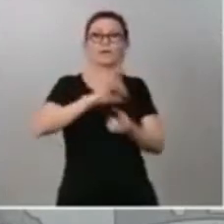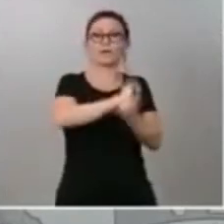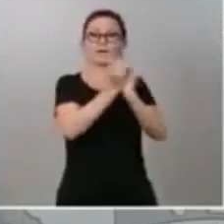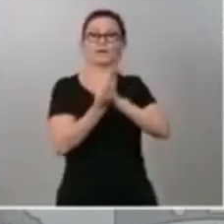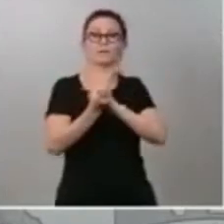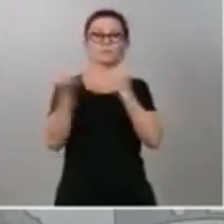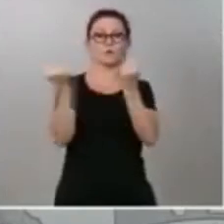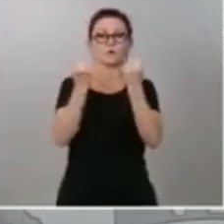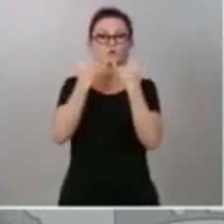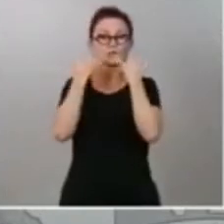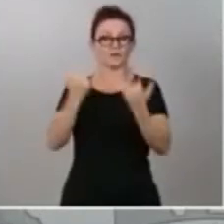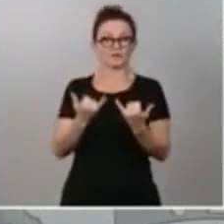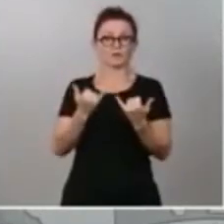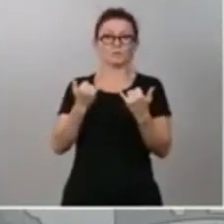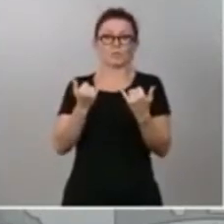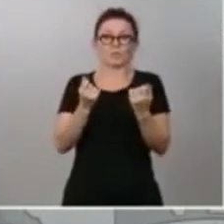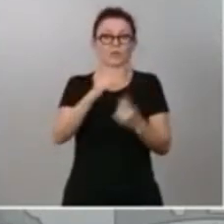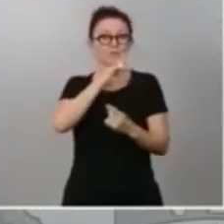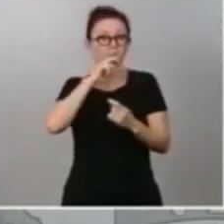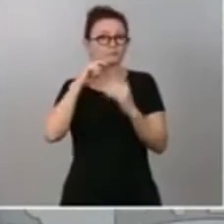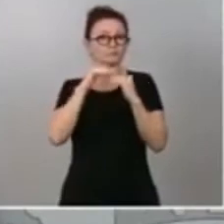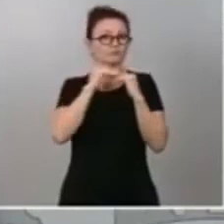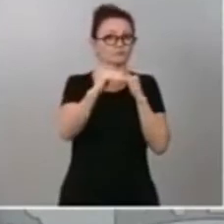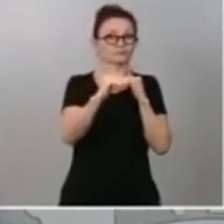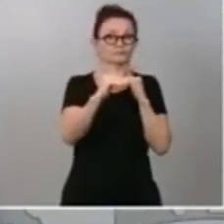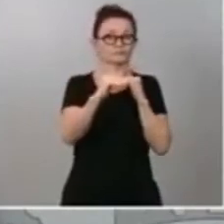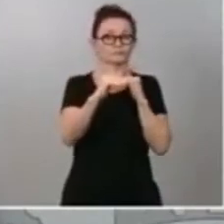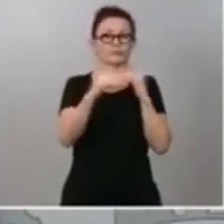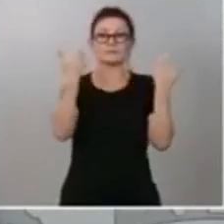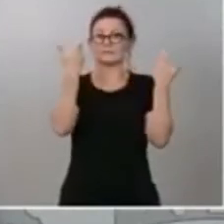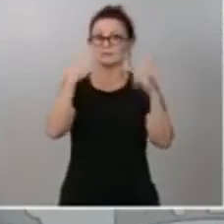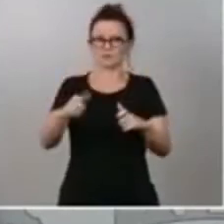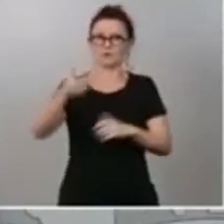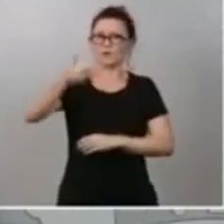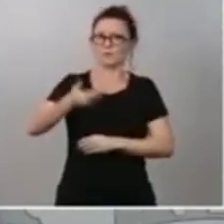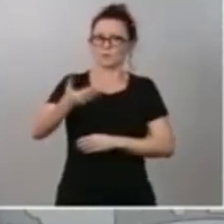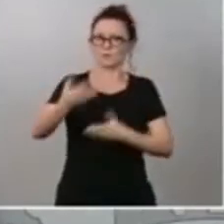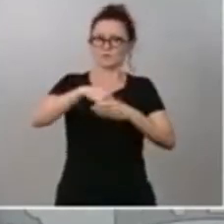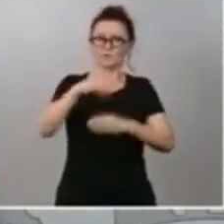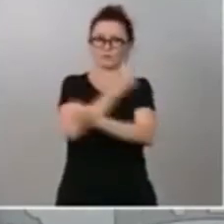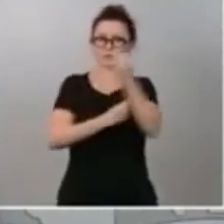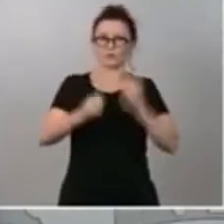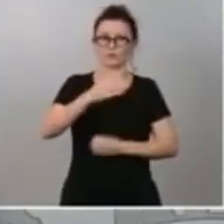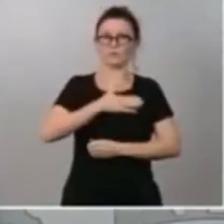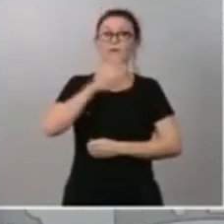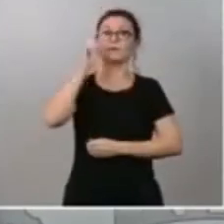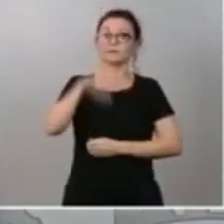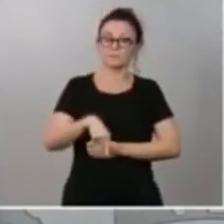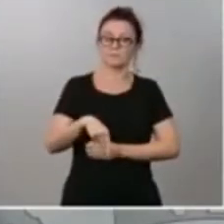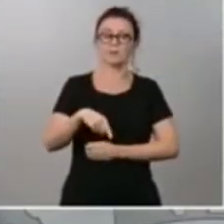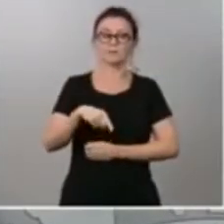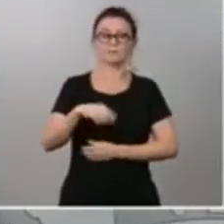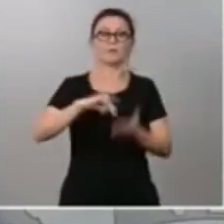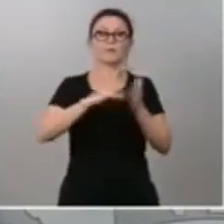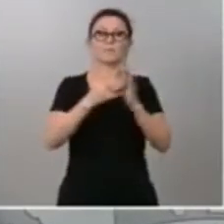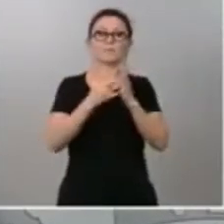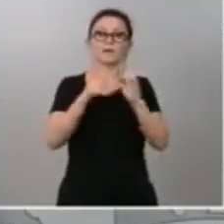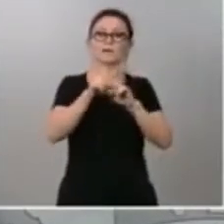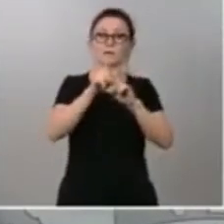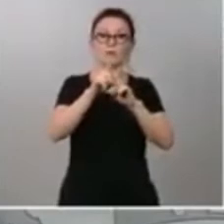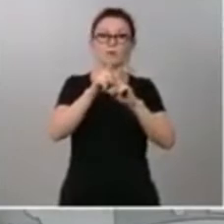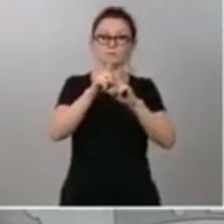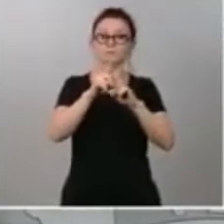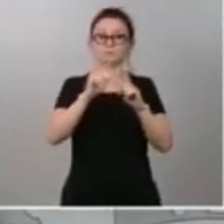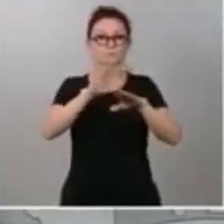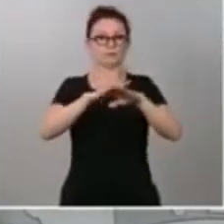sostenibilidad y competitividad a este importante sector de nuestra economía. Y el plan de choque para la ciencia y para la innovación. En tercer